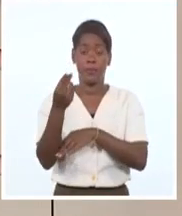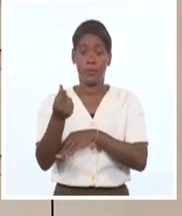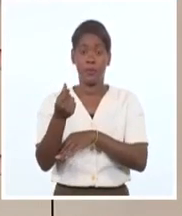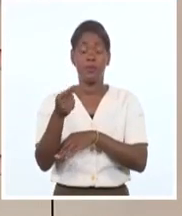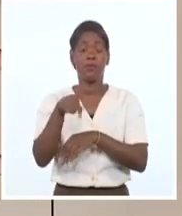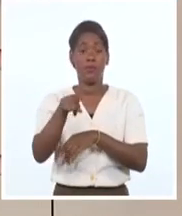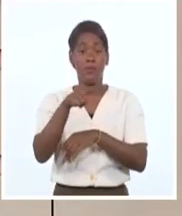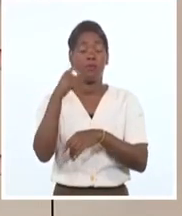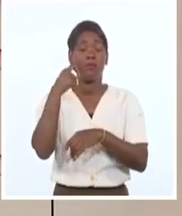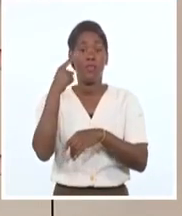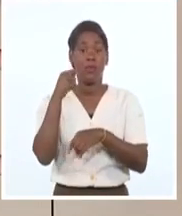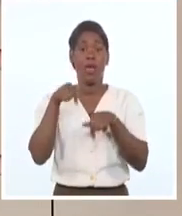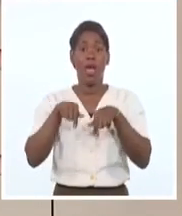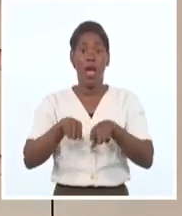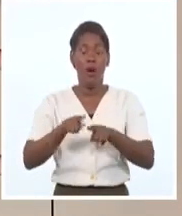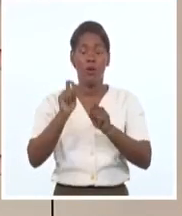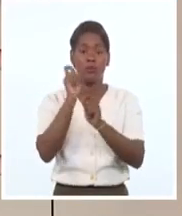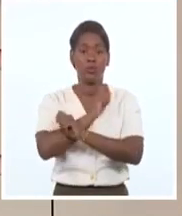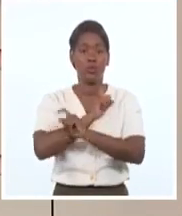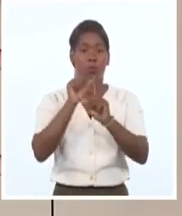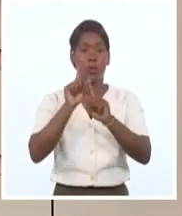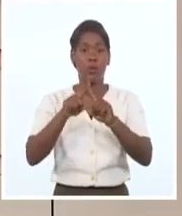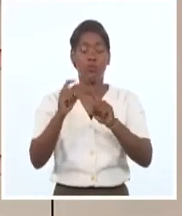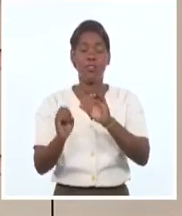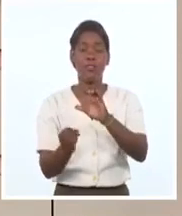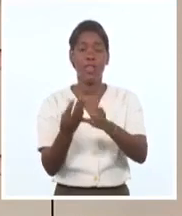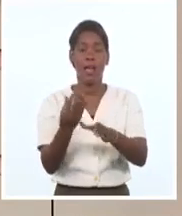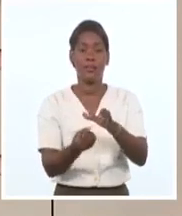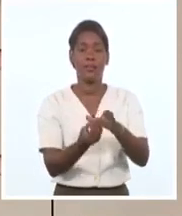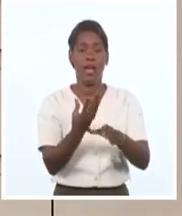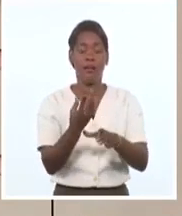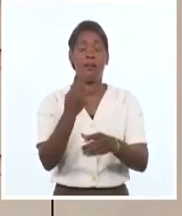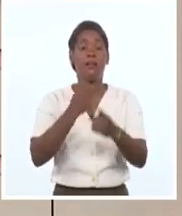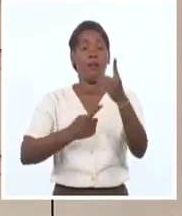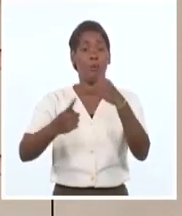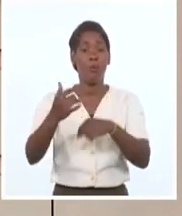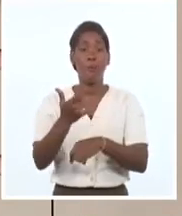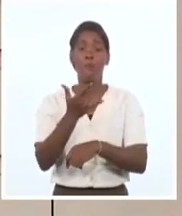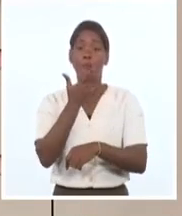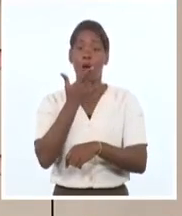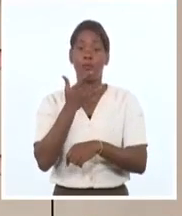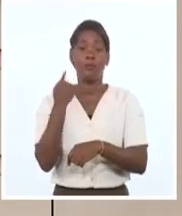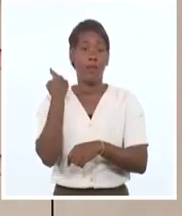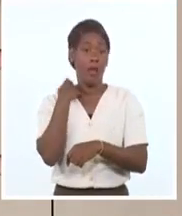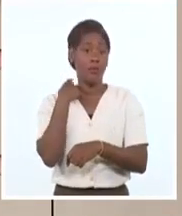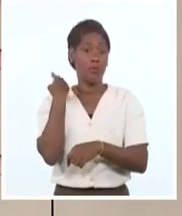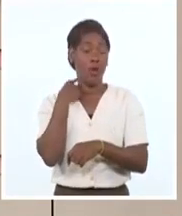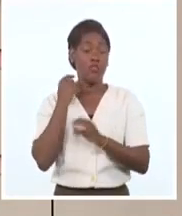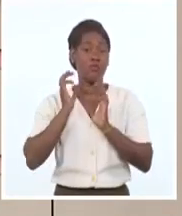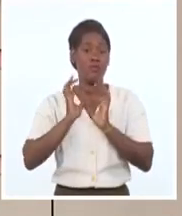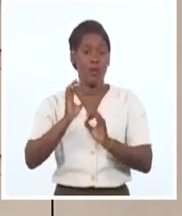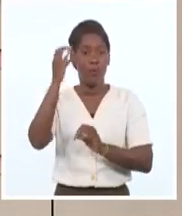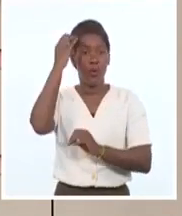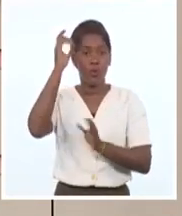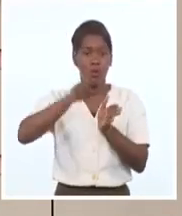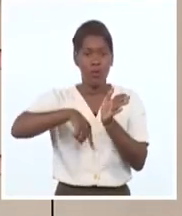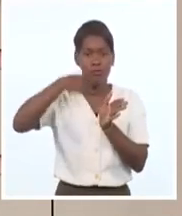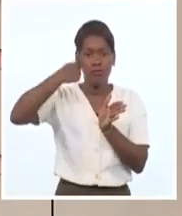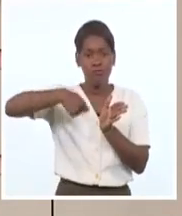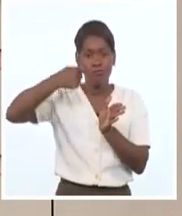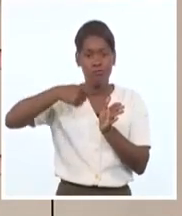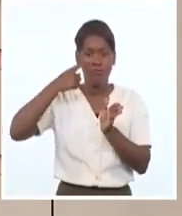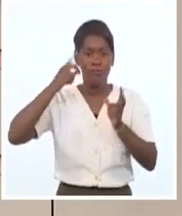situación precaria, en esa misma región, cada año, evaden el fisco y se fugan a paraísos fiscales,